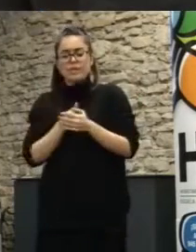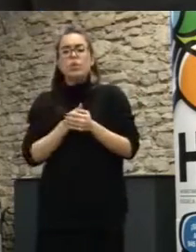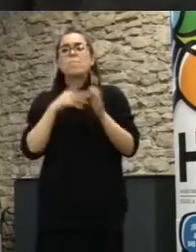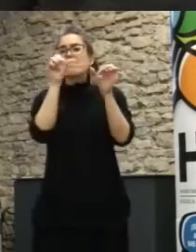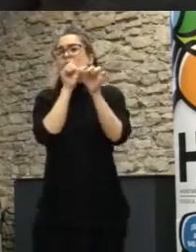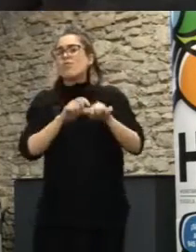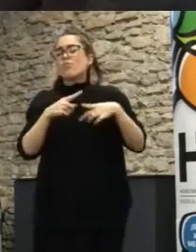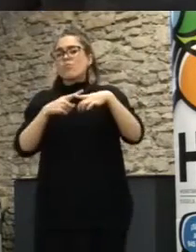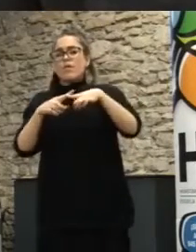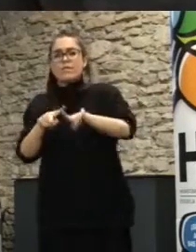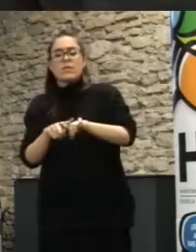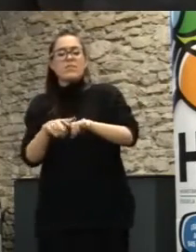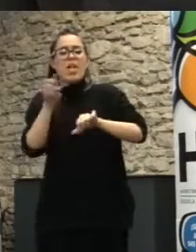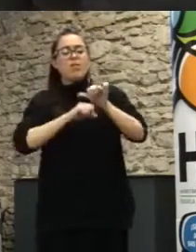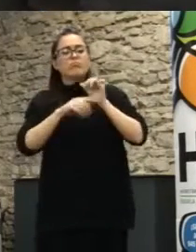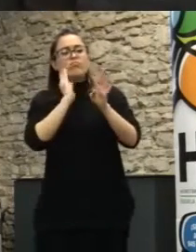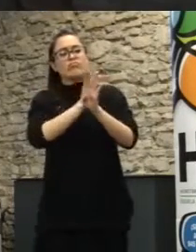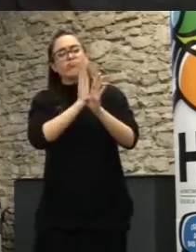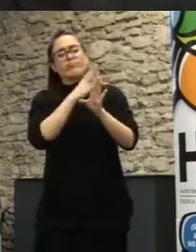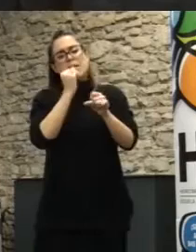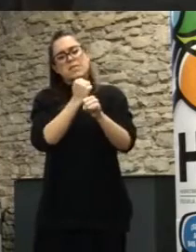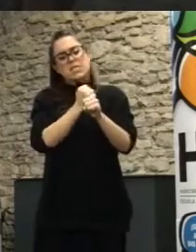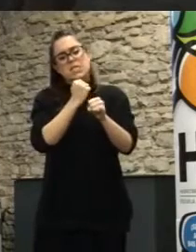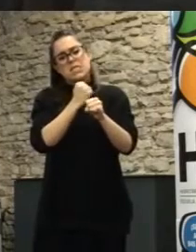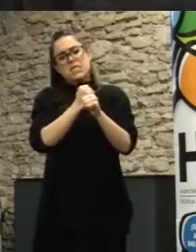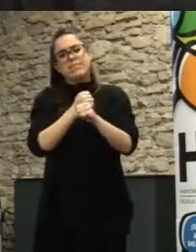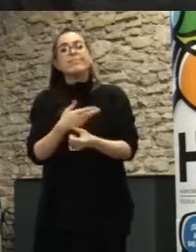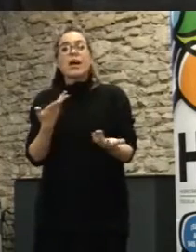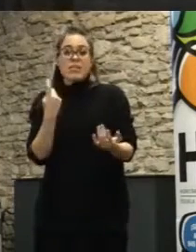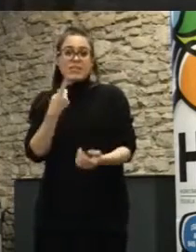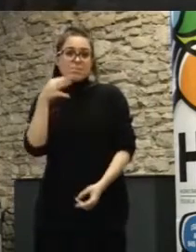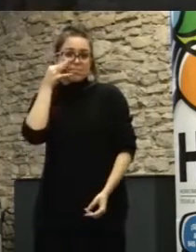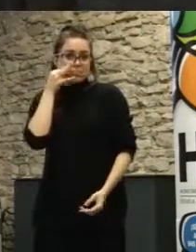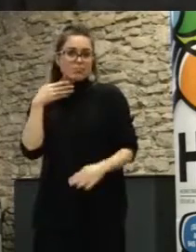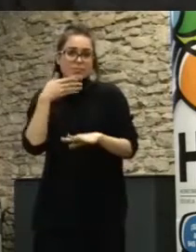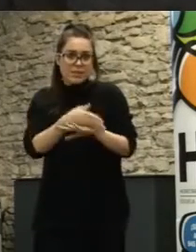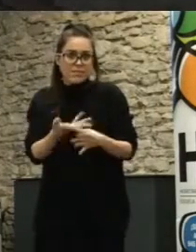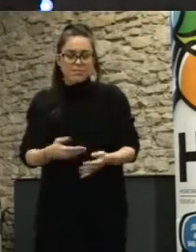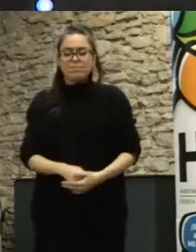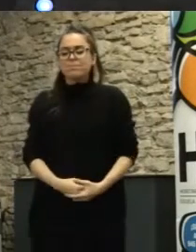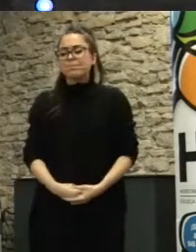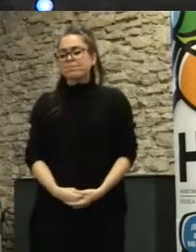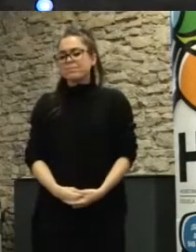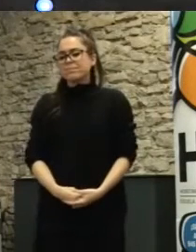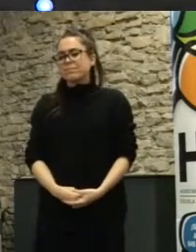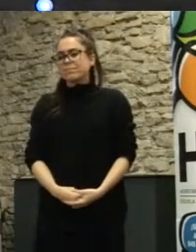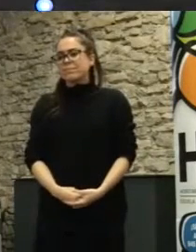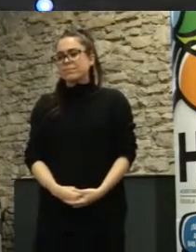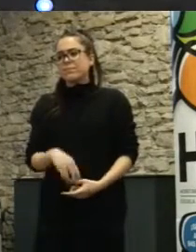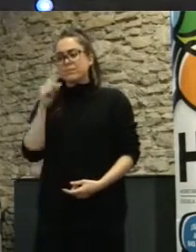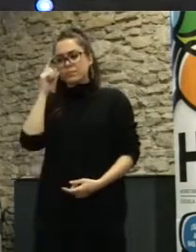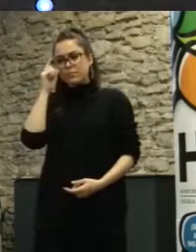trataba de trabajar de manera común, de manera presencial. Y bueno, como habíamos comentado,